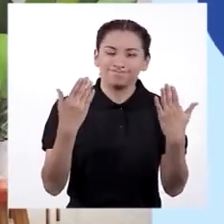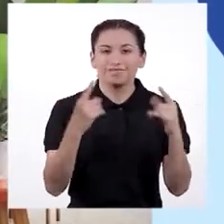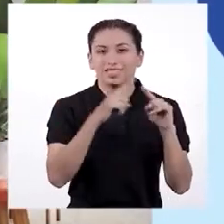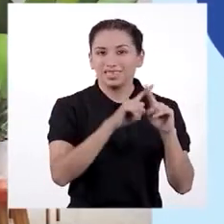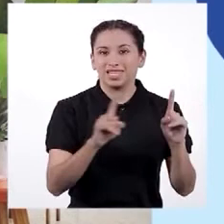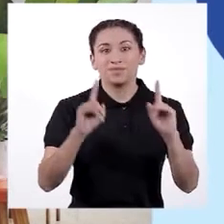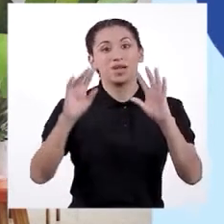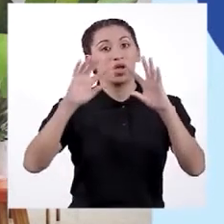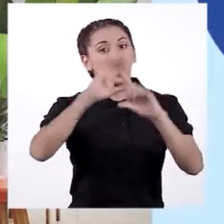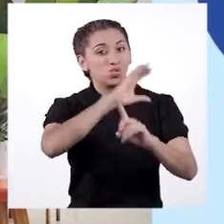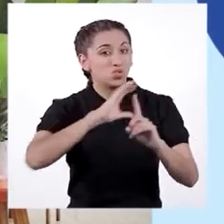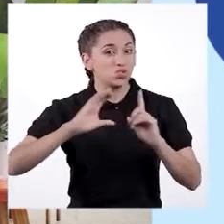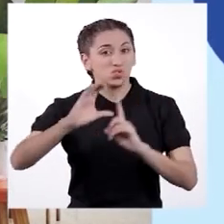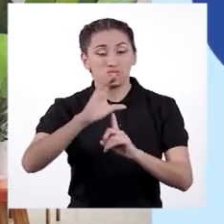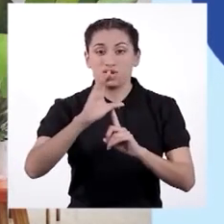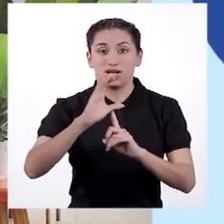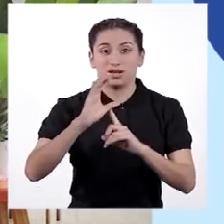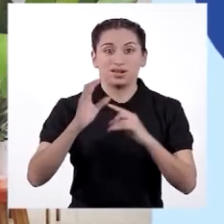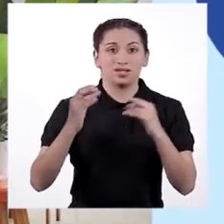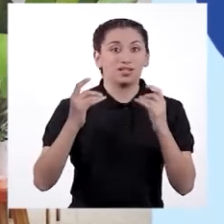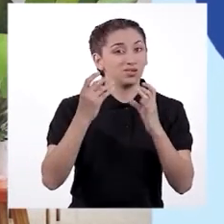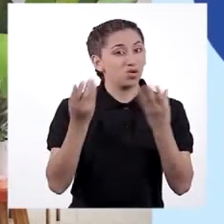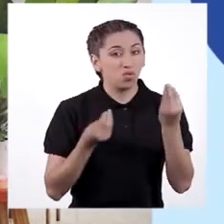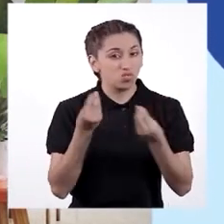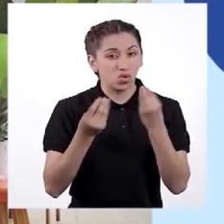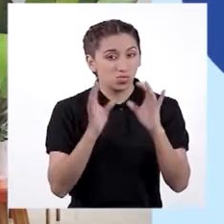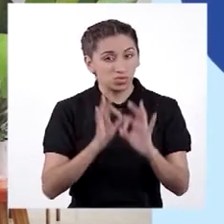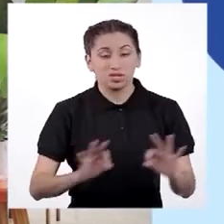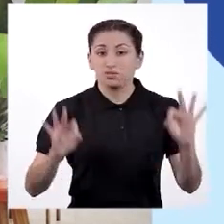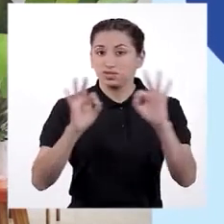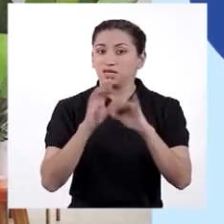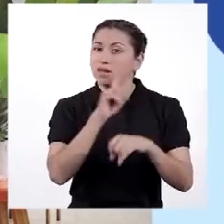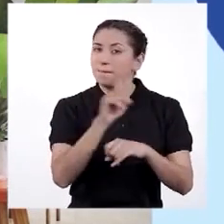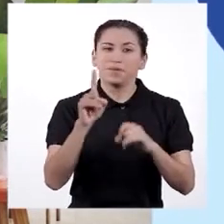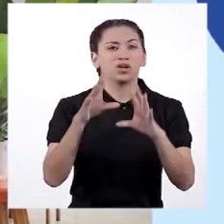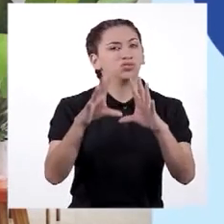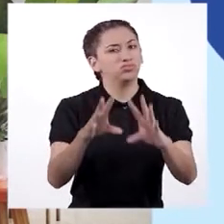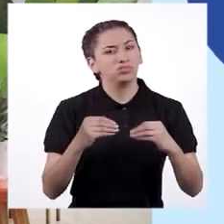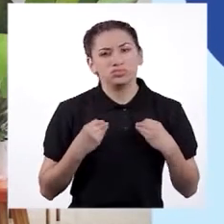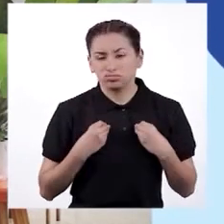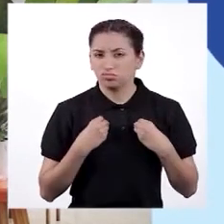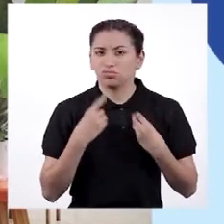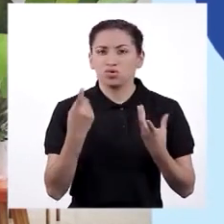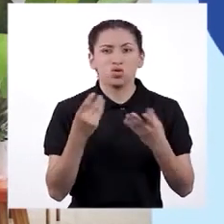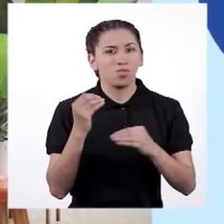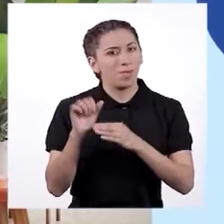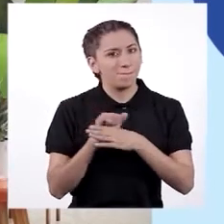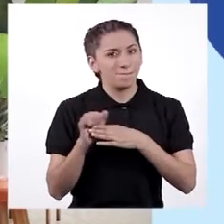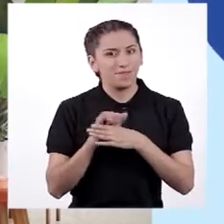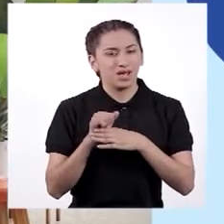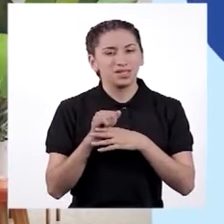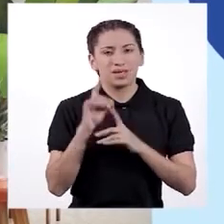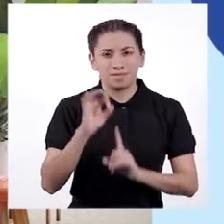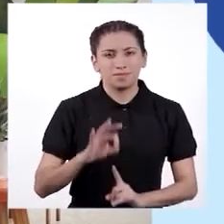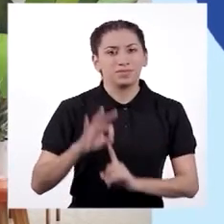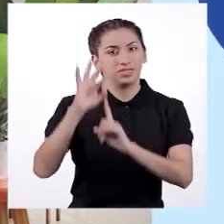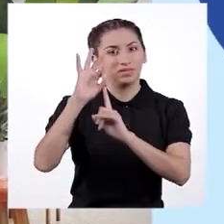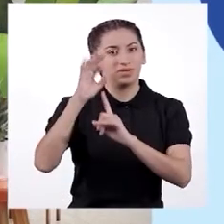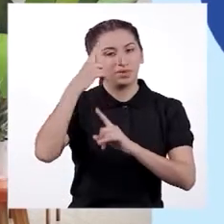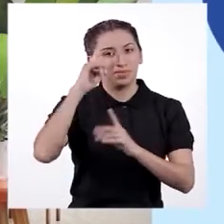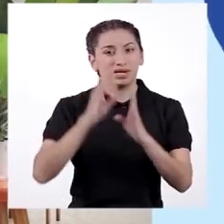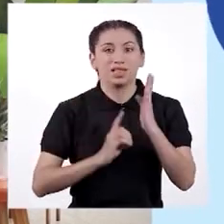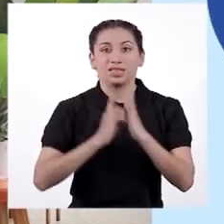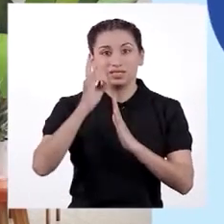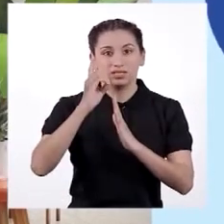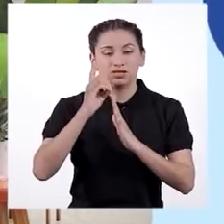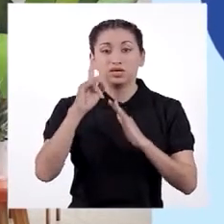diversidad cultural en el discurso como importante, pero no asumirlo en la práctica como pilar fundamental para